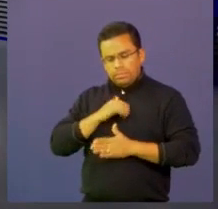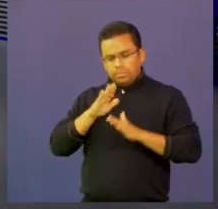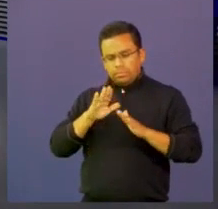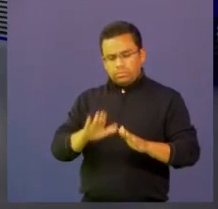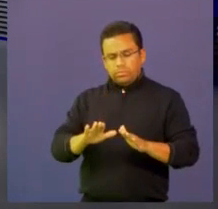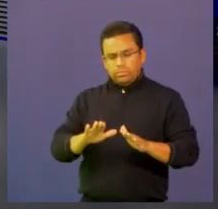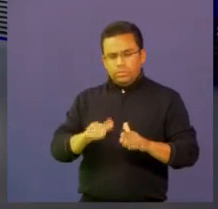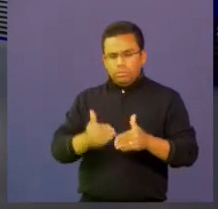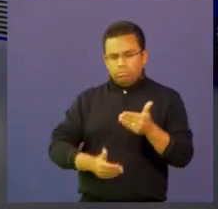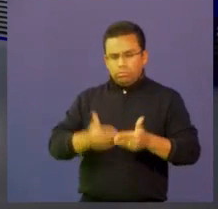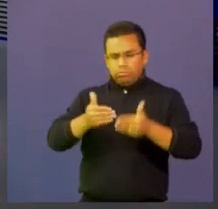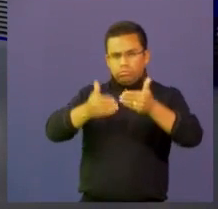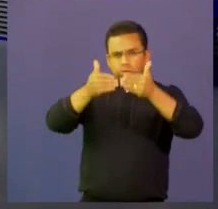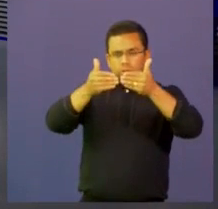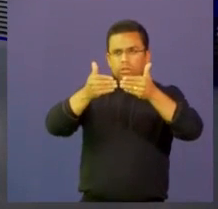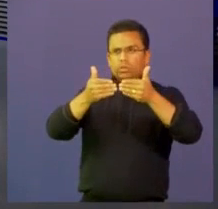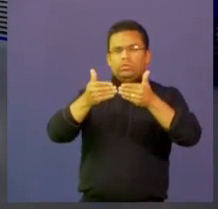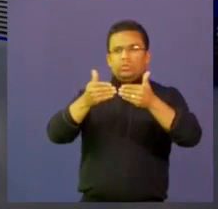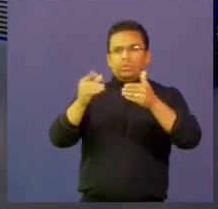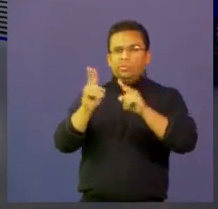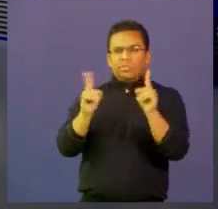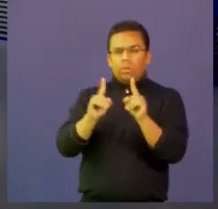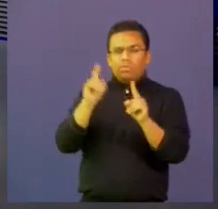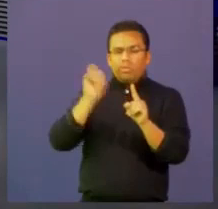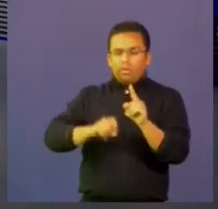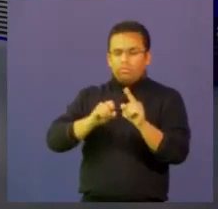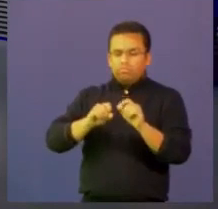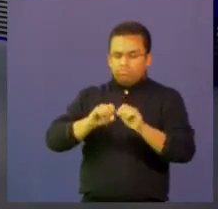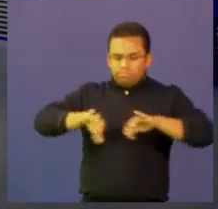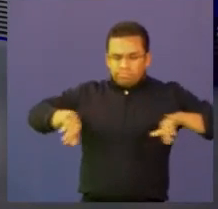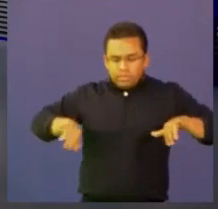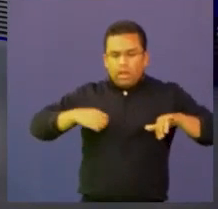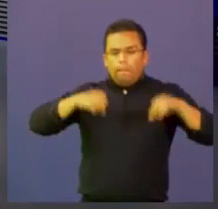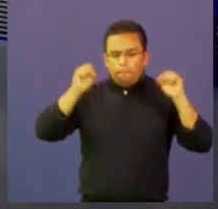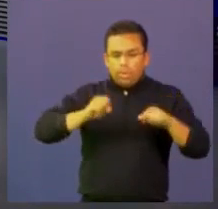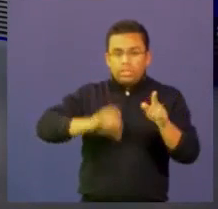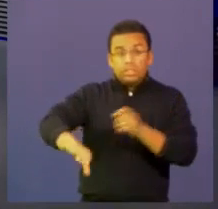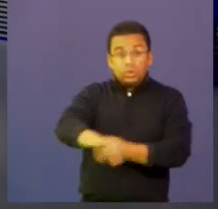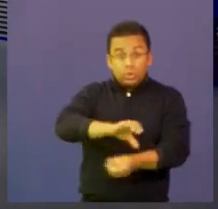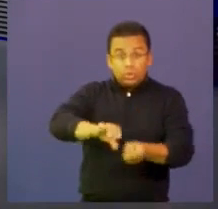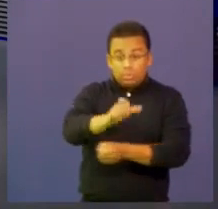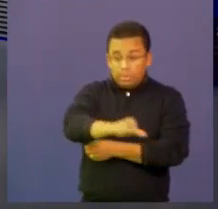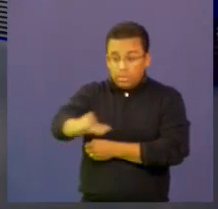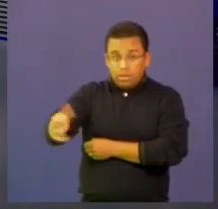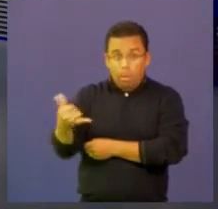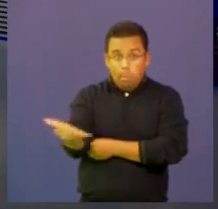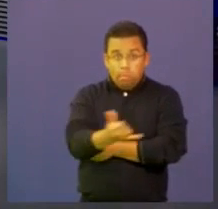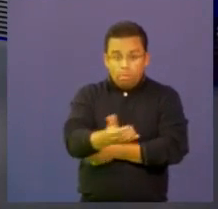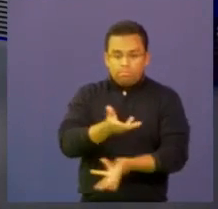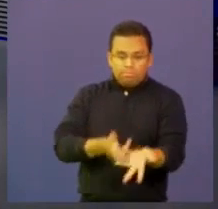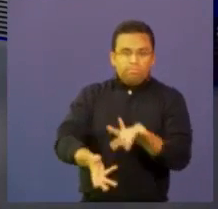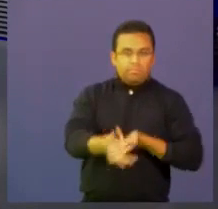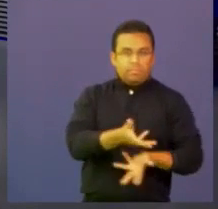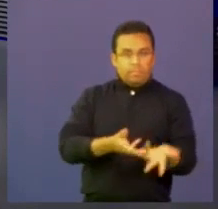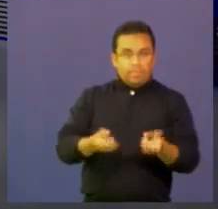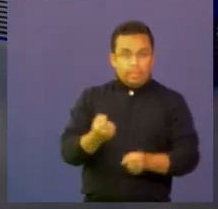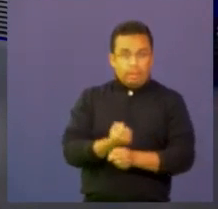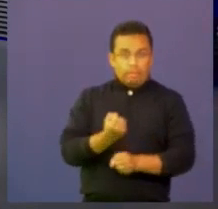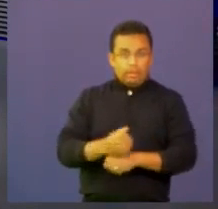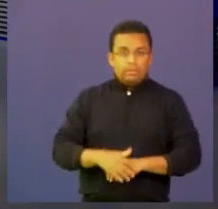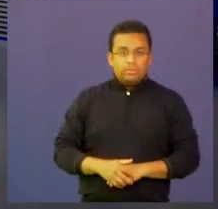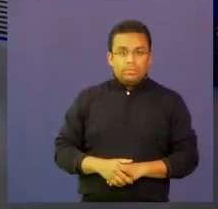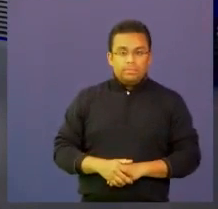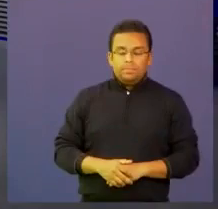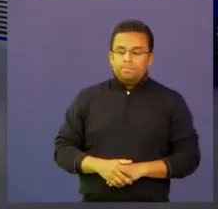después y cómo hace un trabajo con la ciudadanía. Y ahí, digamos, la tecnología ha sido una herramienta fundamental. Es que la investigación